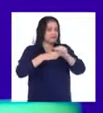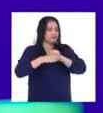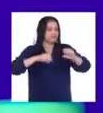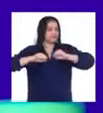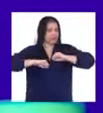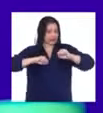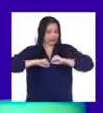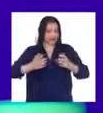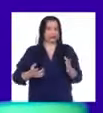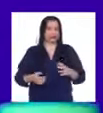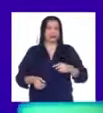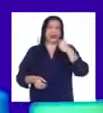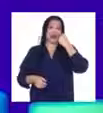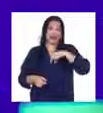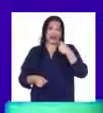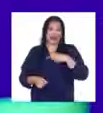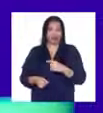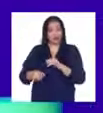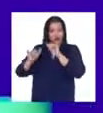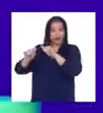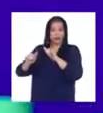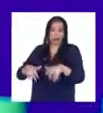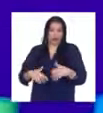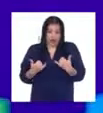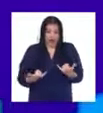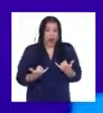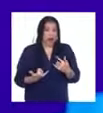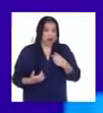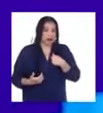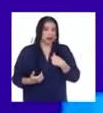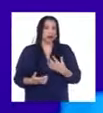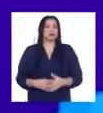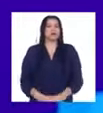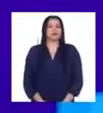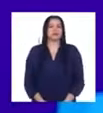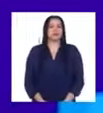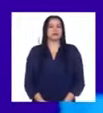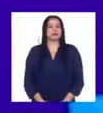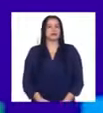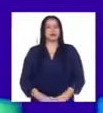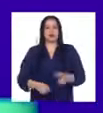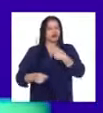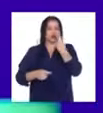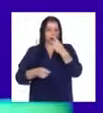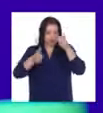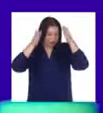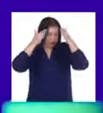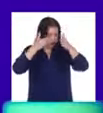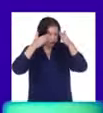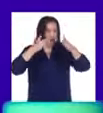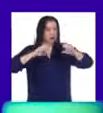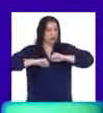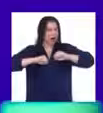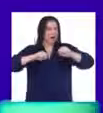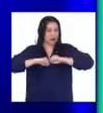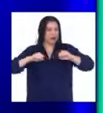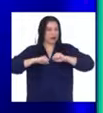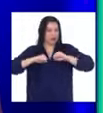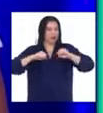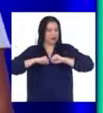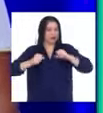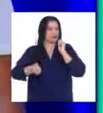derecho hasta el momento, porque actualmente me dedico el 100% de mi tiempo a entrenar.